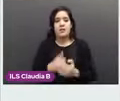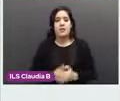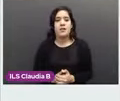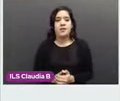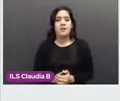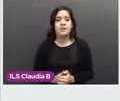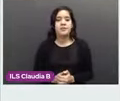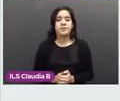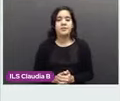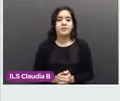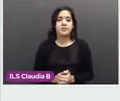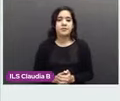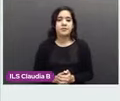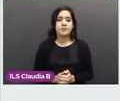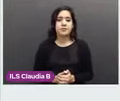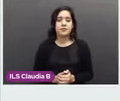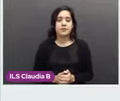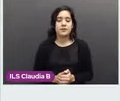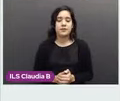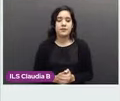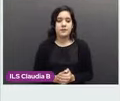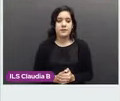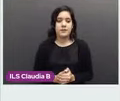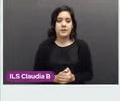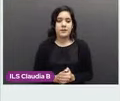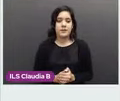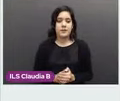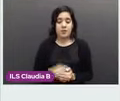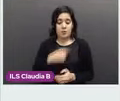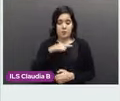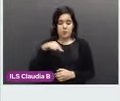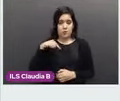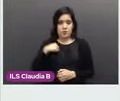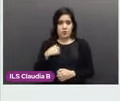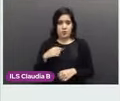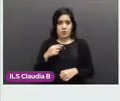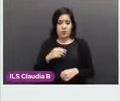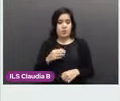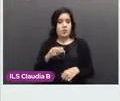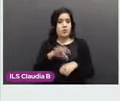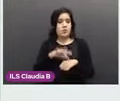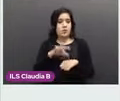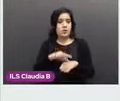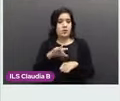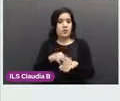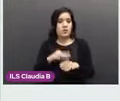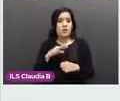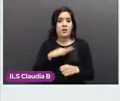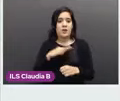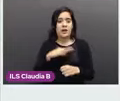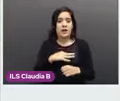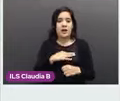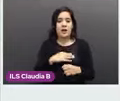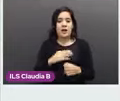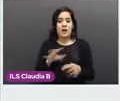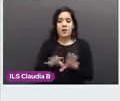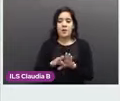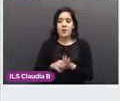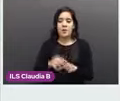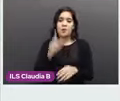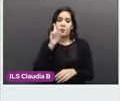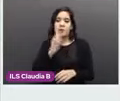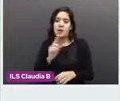A nosotros nos van a llegar las pacientes con un resultado, el VIRRAX. Del VIRRAX la clasificación está del 0 al 6.